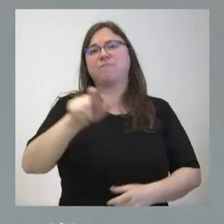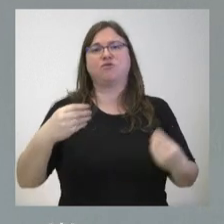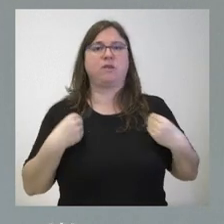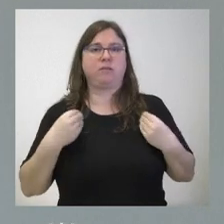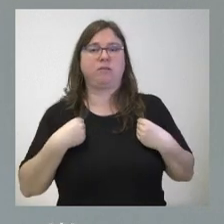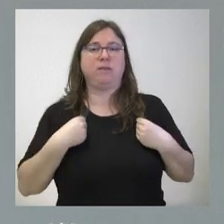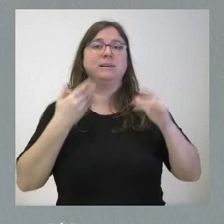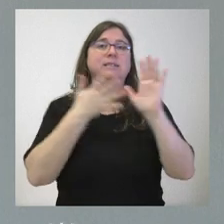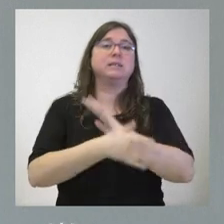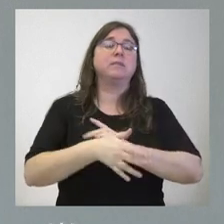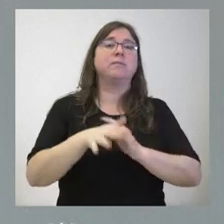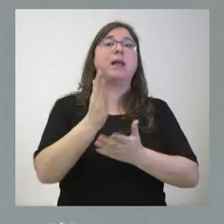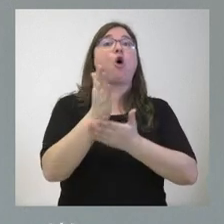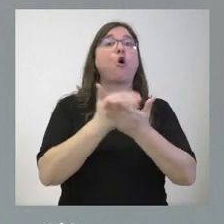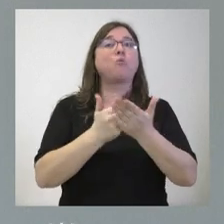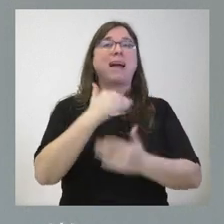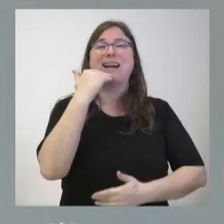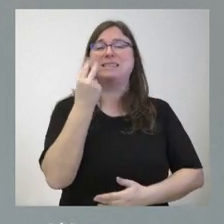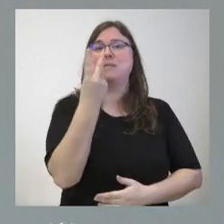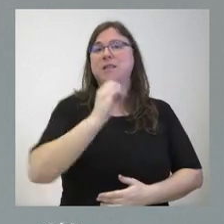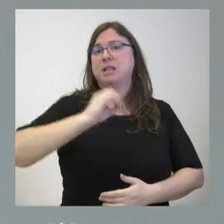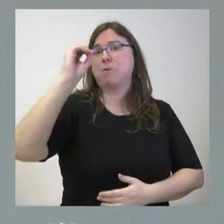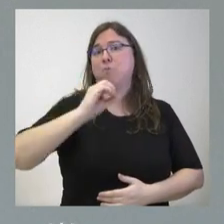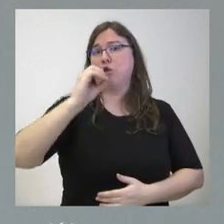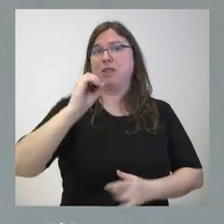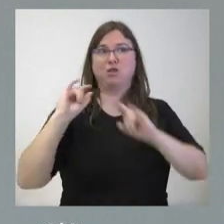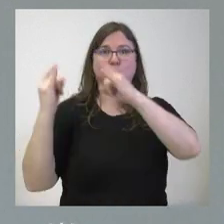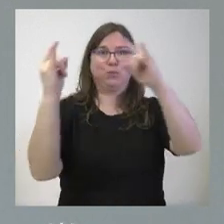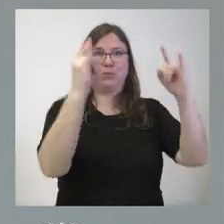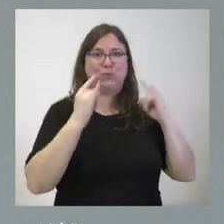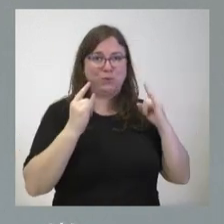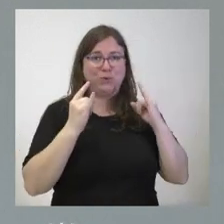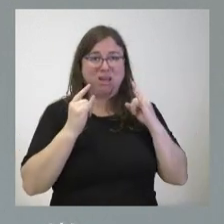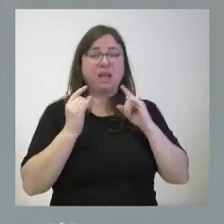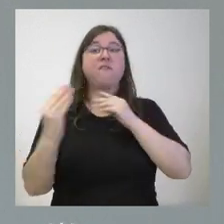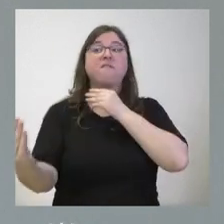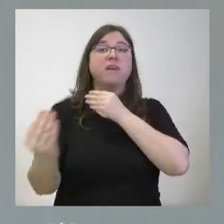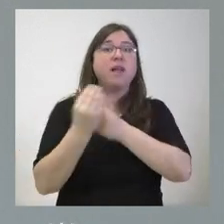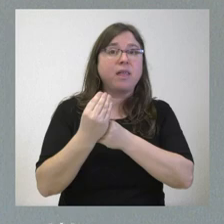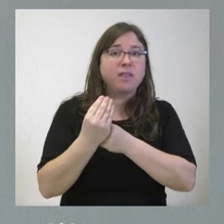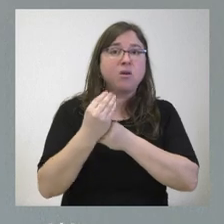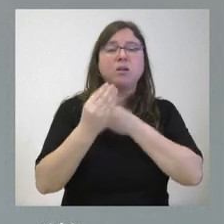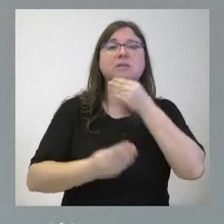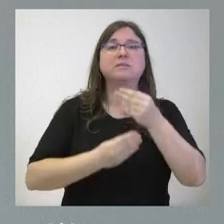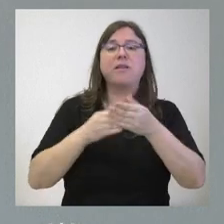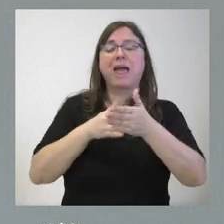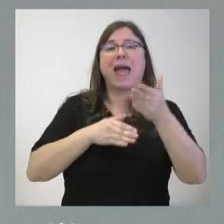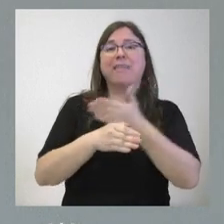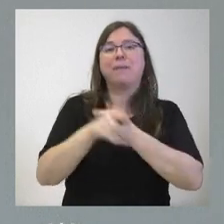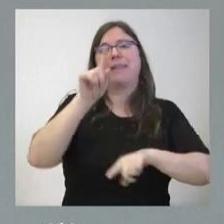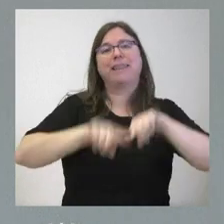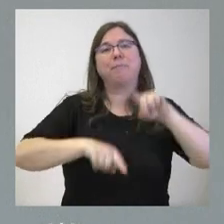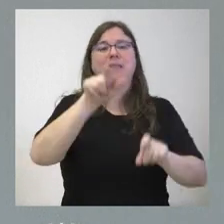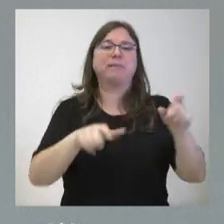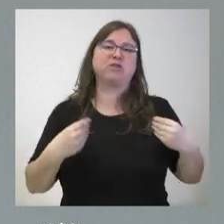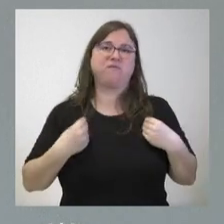una comunidad autónoma que tiene casi el 20% de la superficie forestal de España su financiación se lleve a cabo a través del número de habitantes cuando